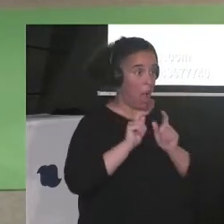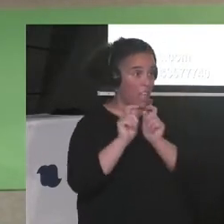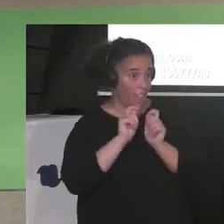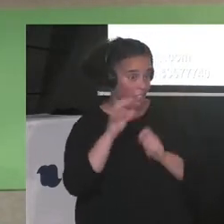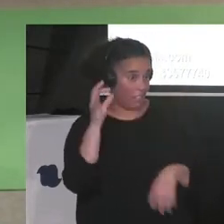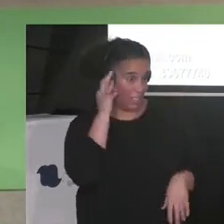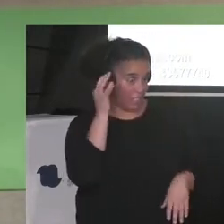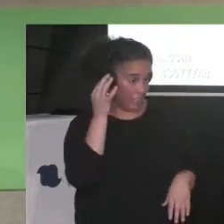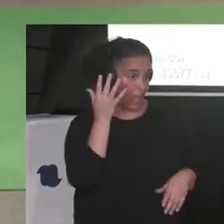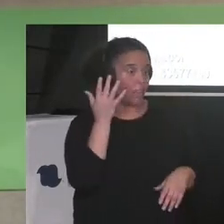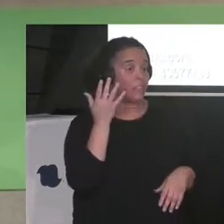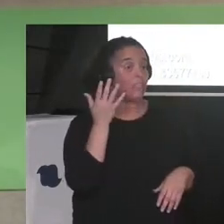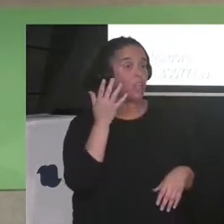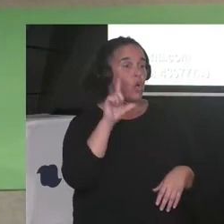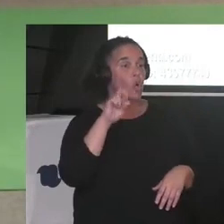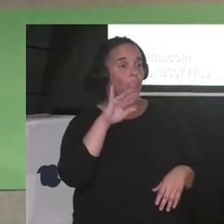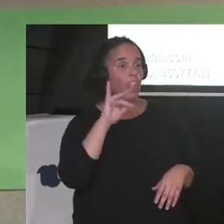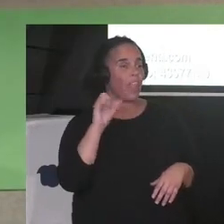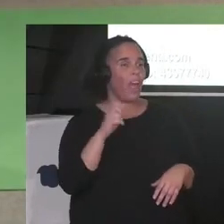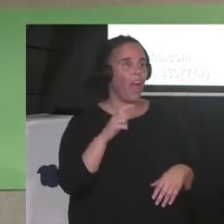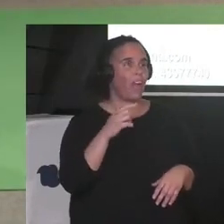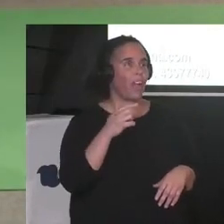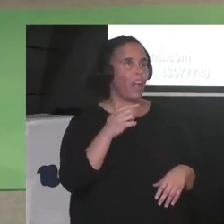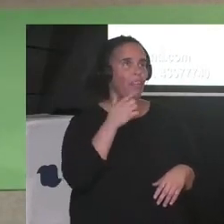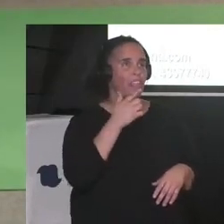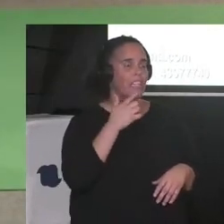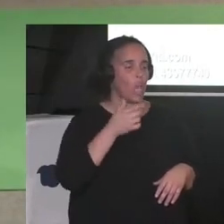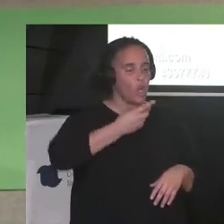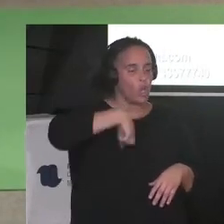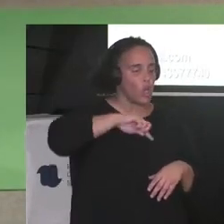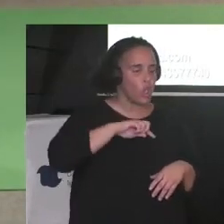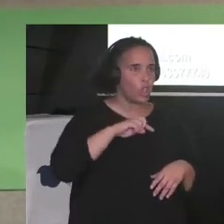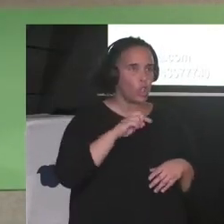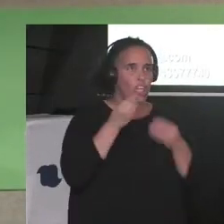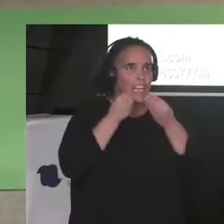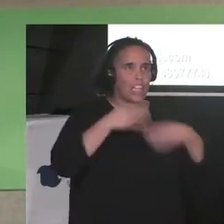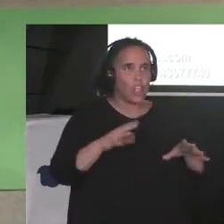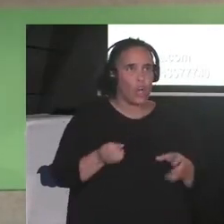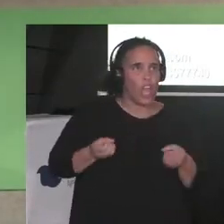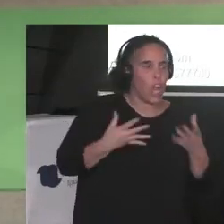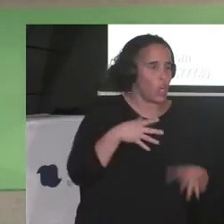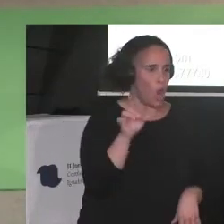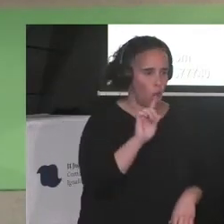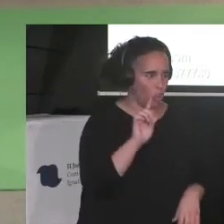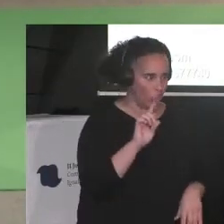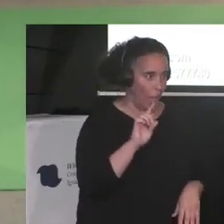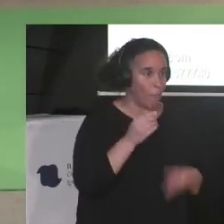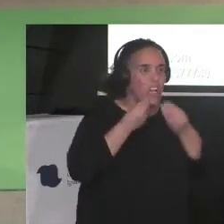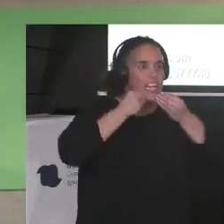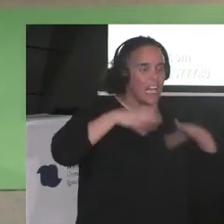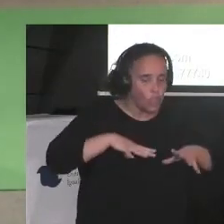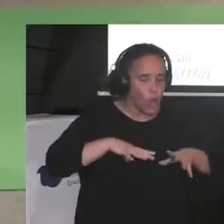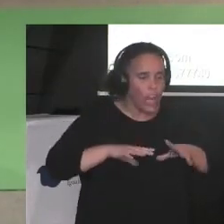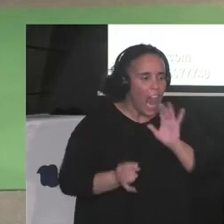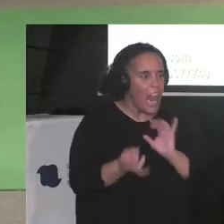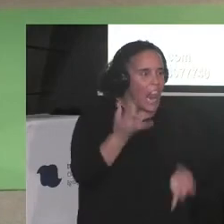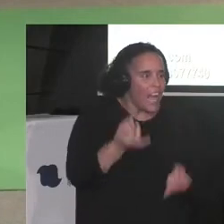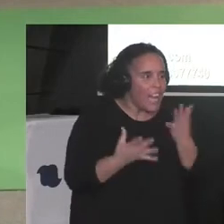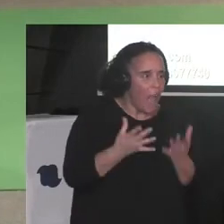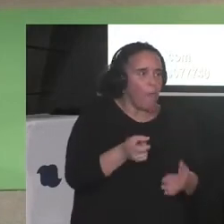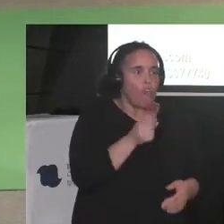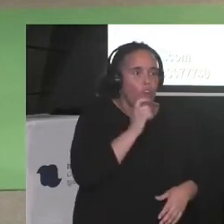no contamos la historia, la hicimos contando. El periodismo feminista